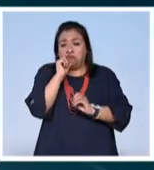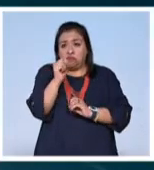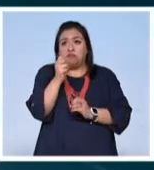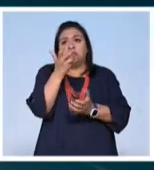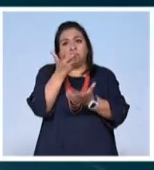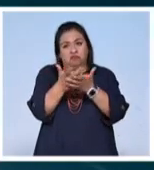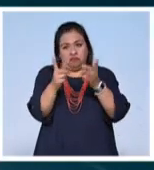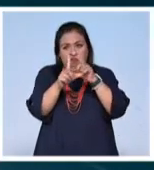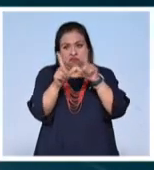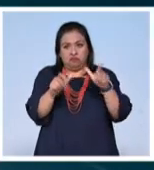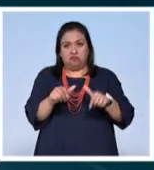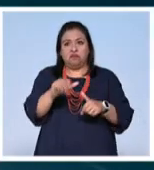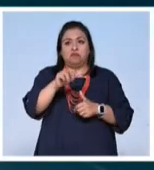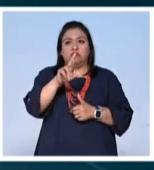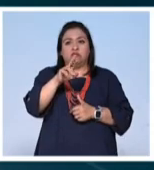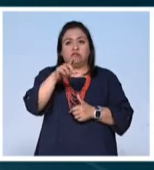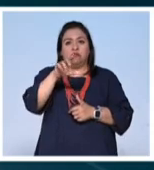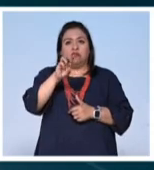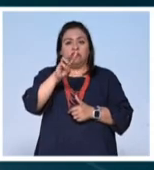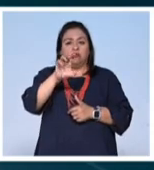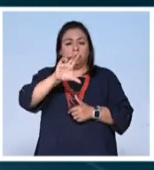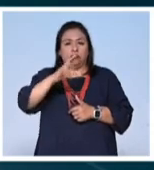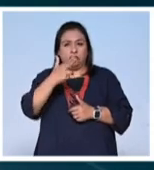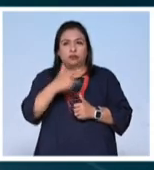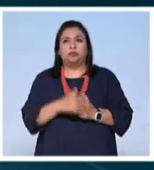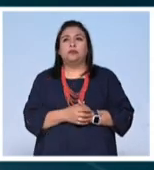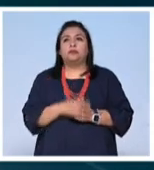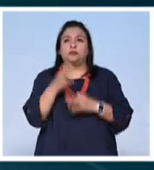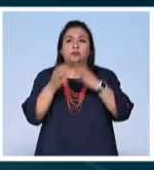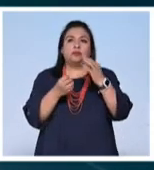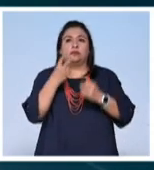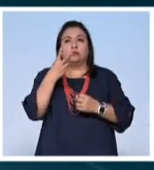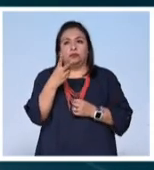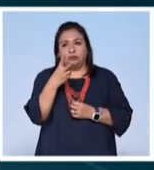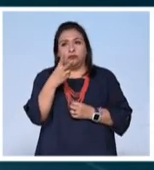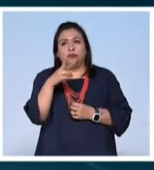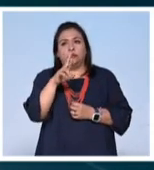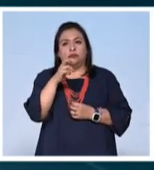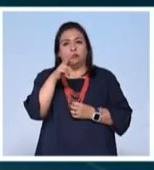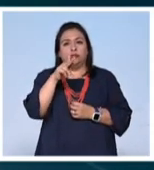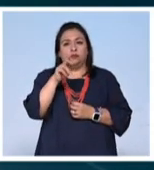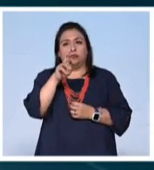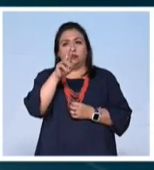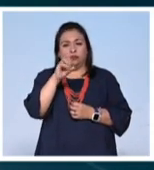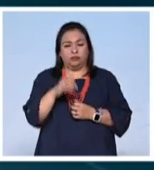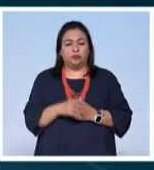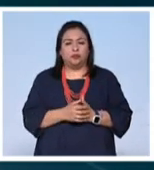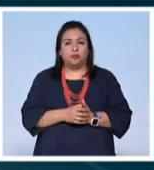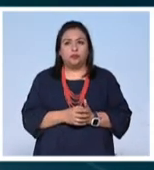Descanse en paz Joe Raquel Tejada Noticias 22 Rodrigo Peredo